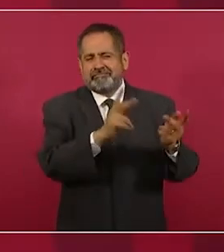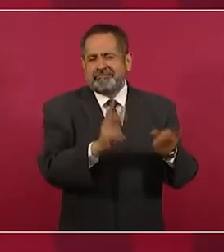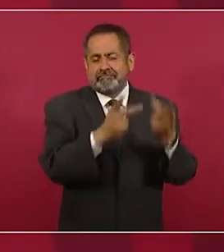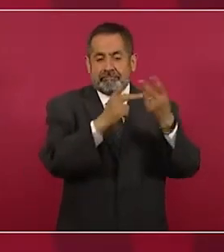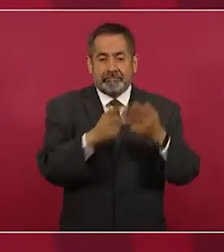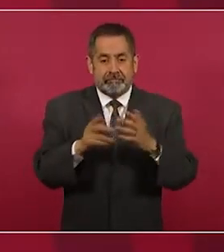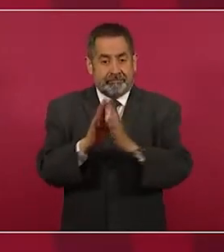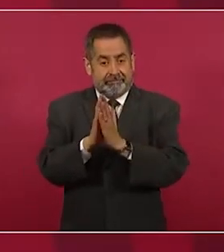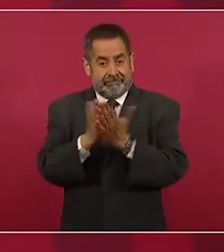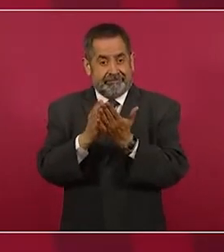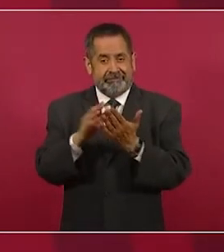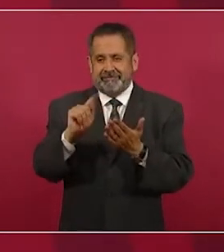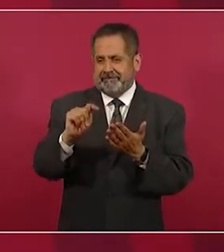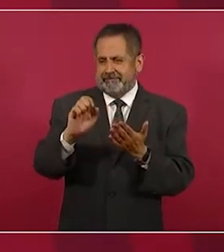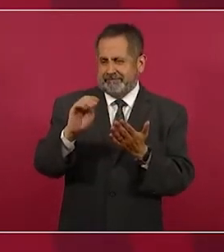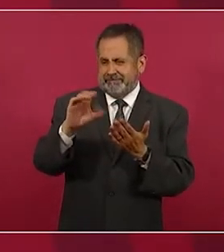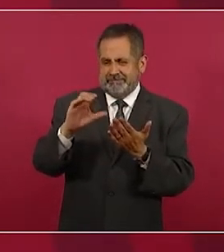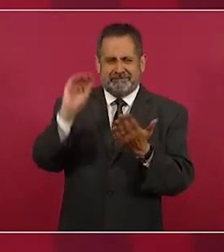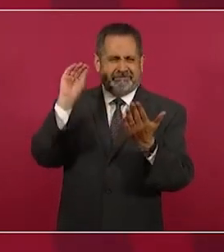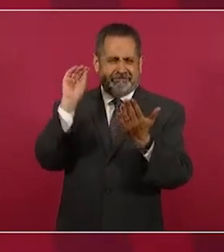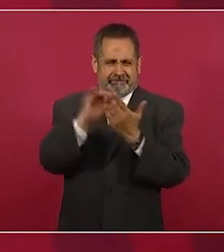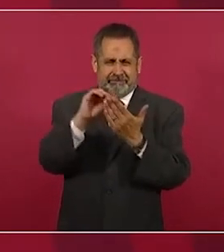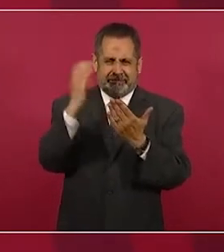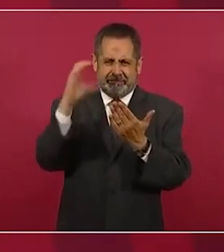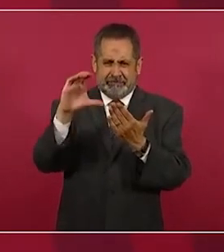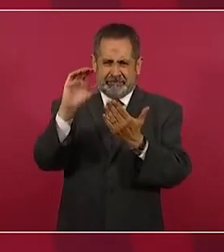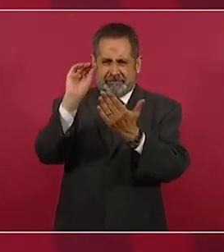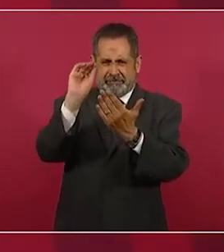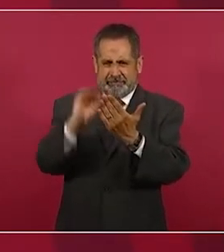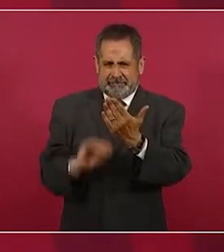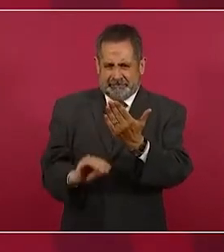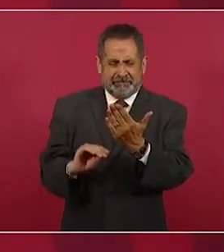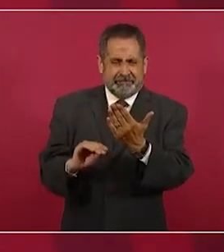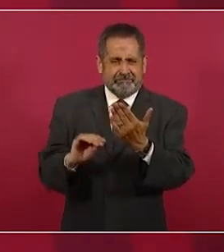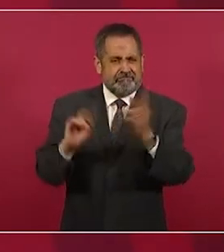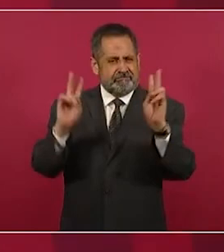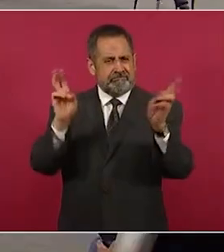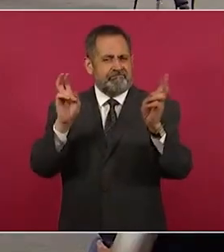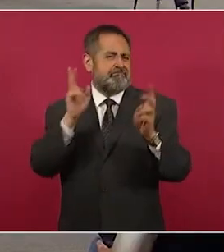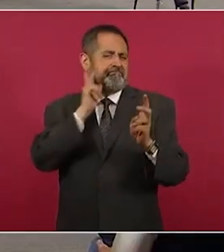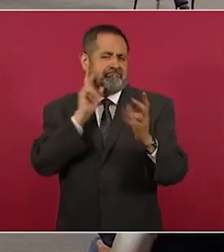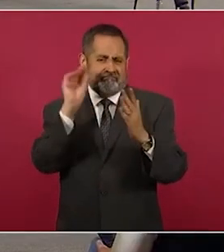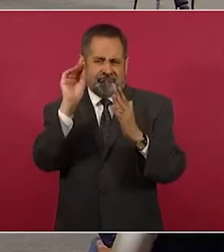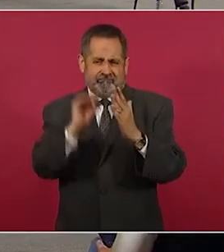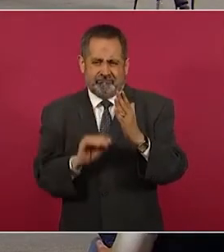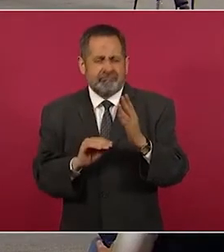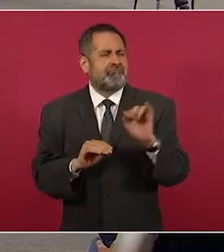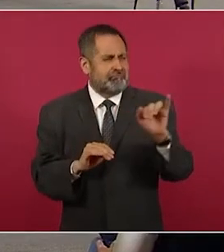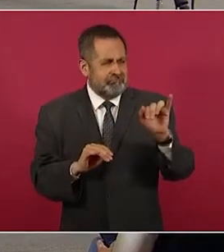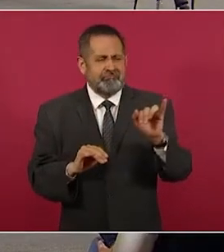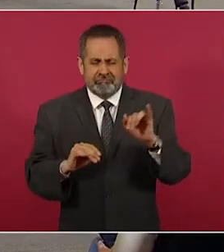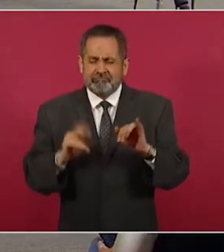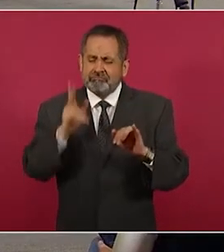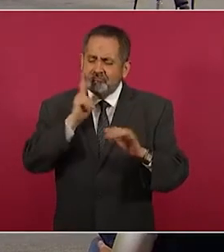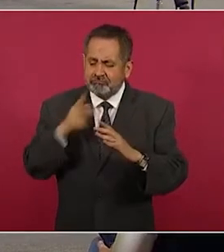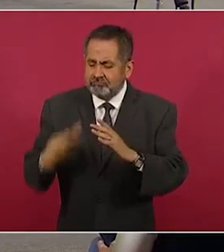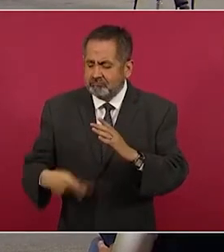capítulo del tratado para que el petróleo de México